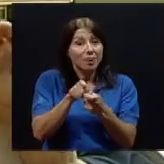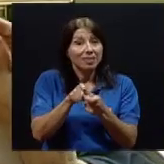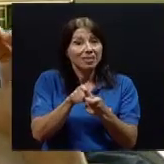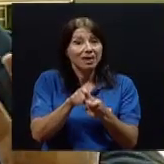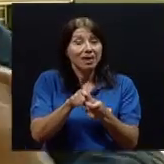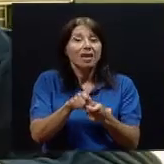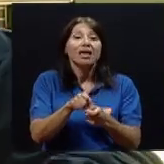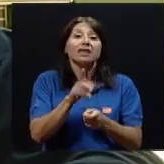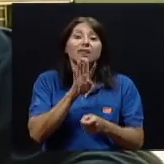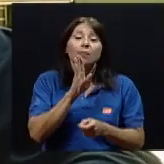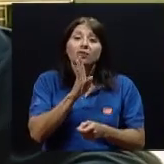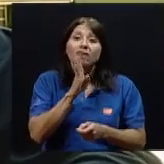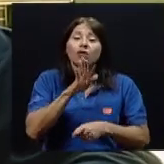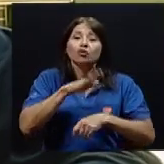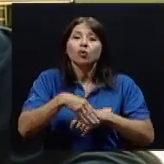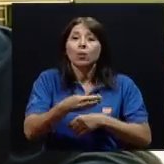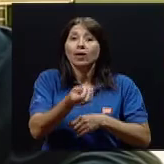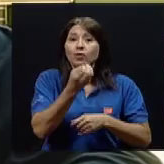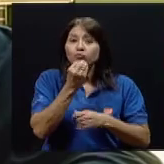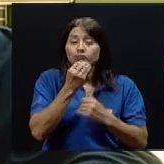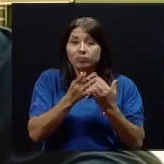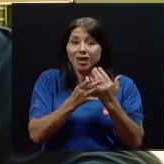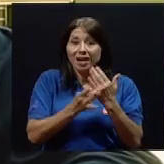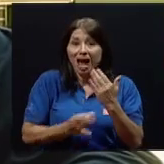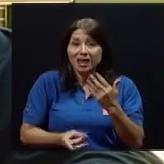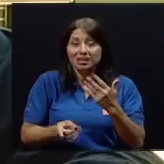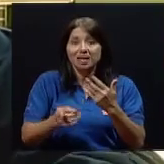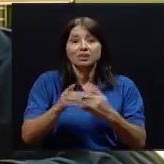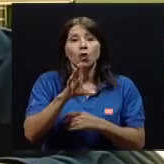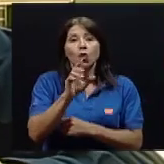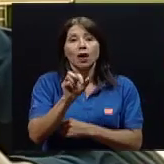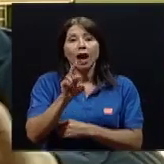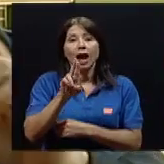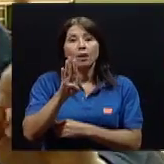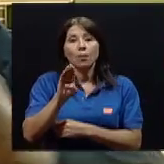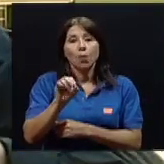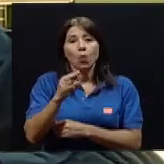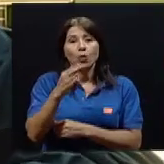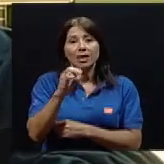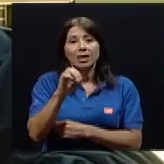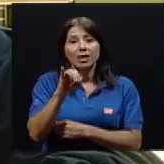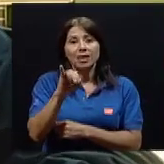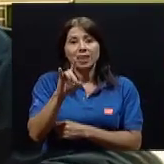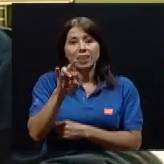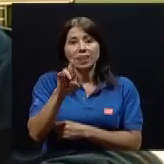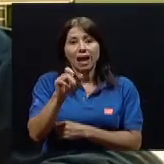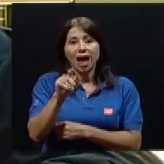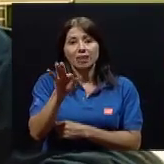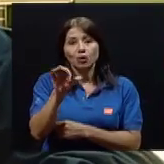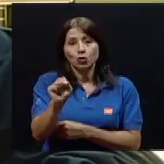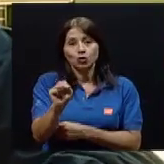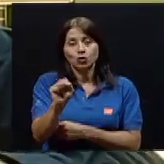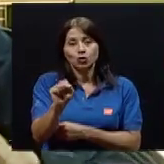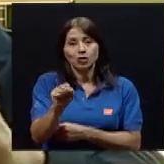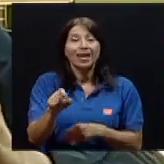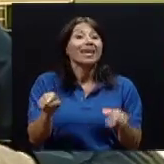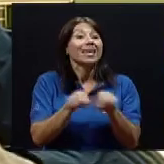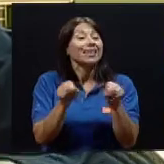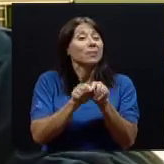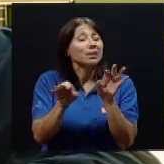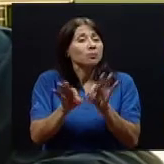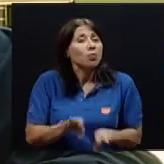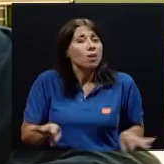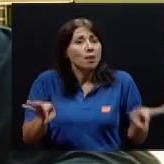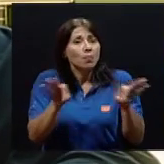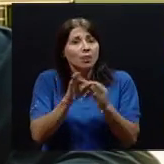tanto de grasas o de carbohidratos. Y hay otro elemento más que también es importante en la dieta, a que a veces